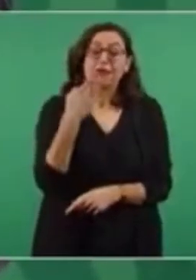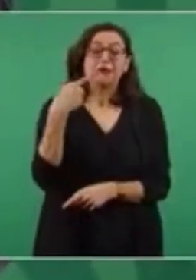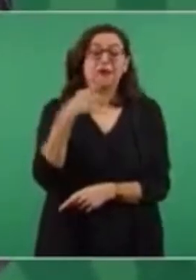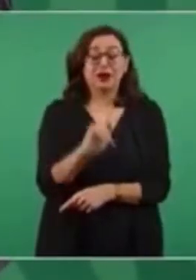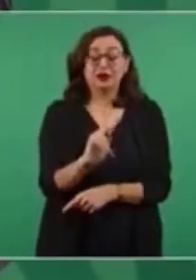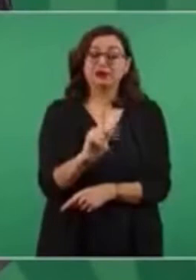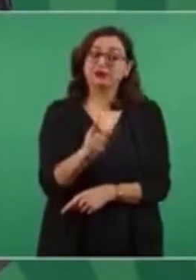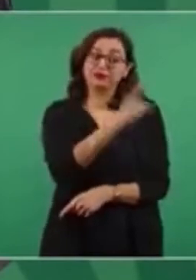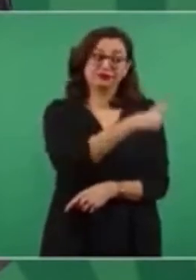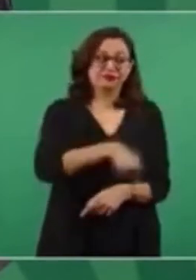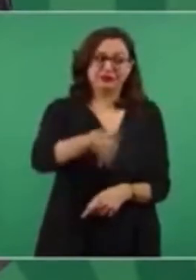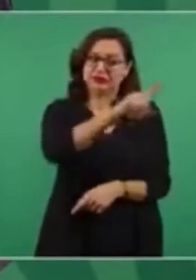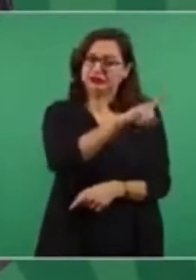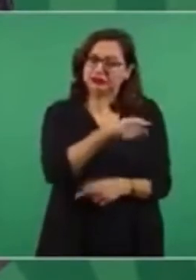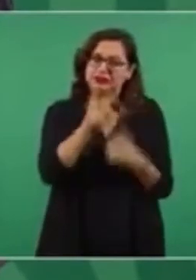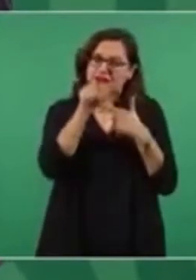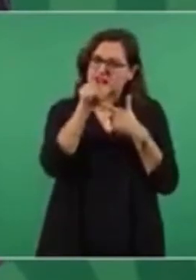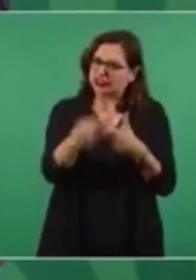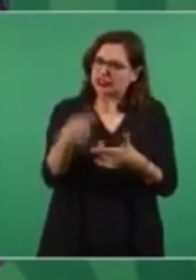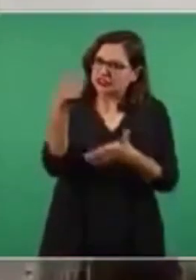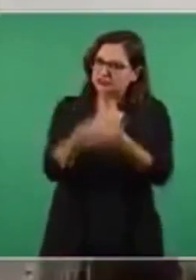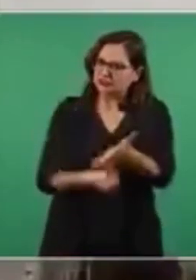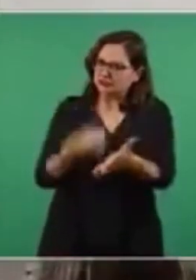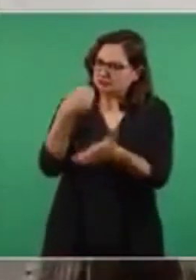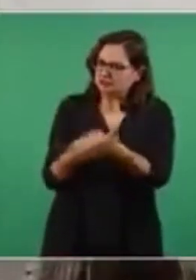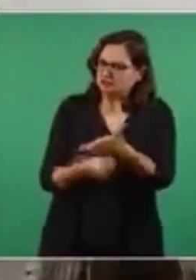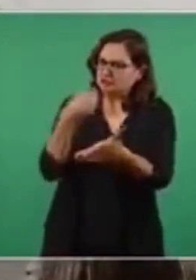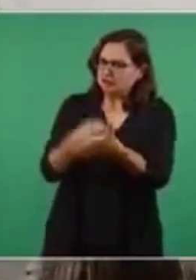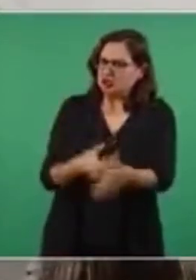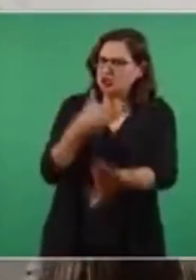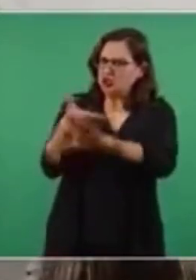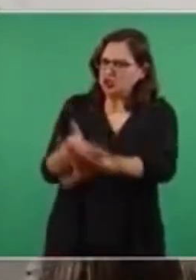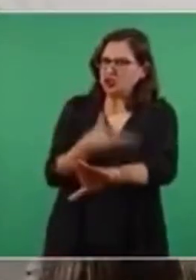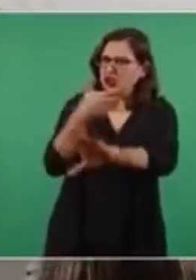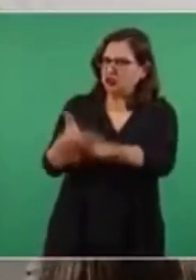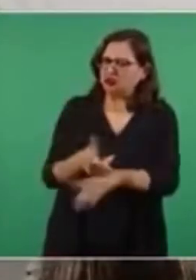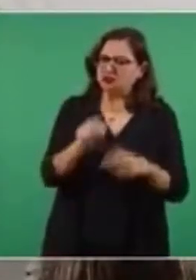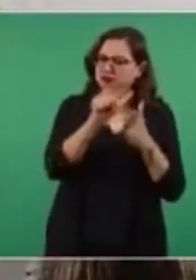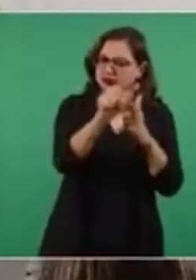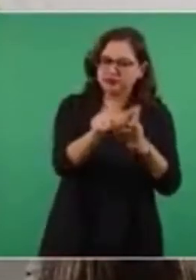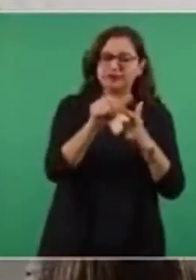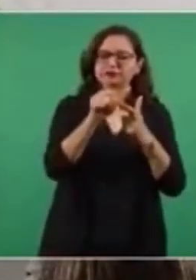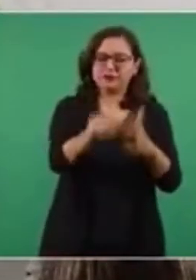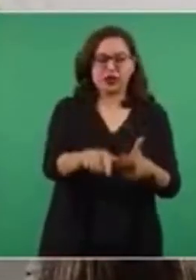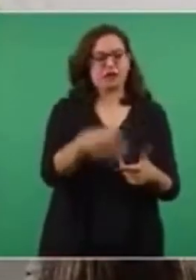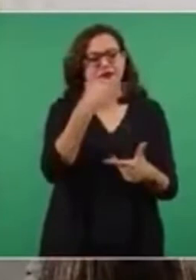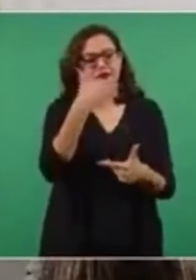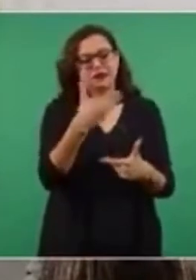pero van a seguir y tienen derecho a hacerlo,